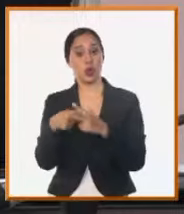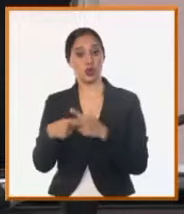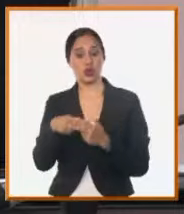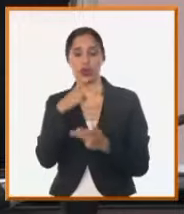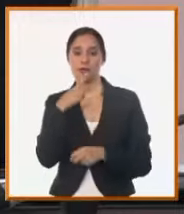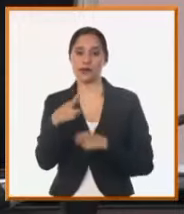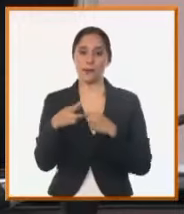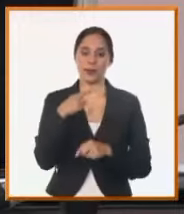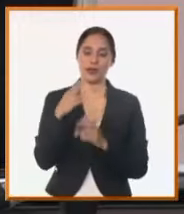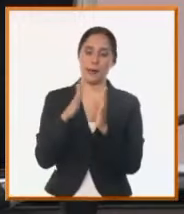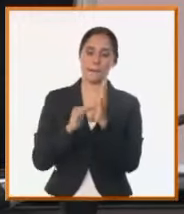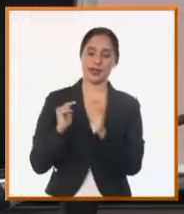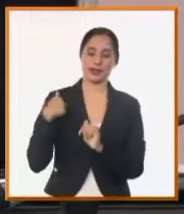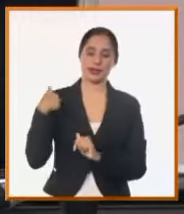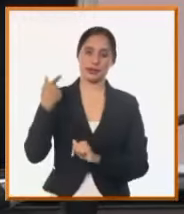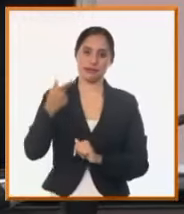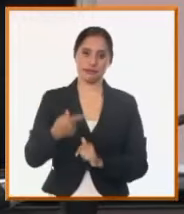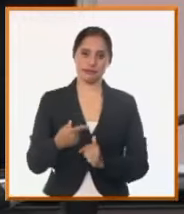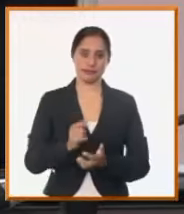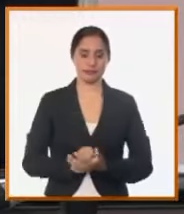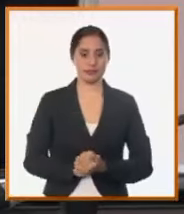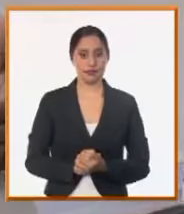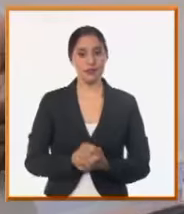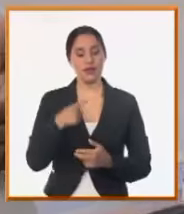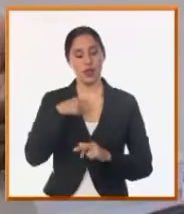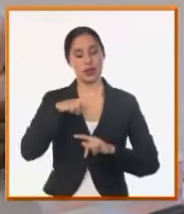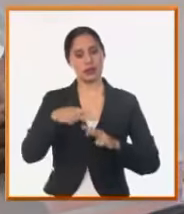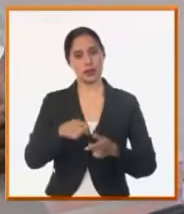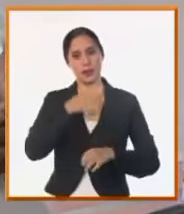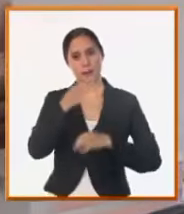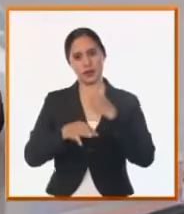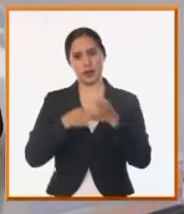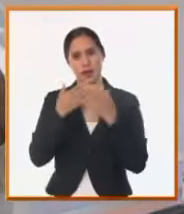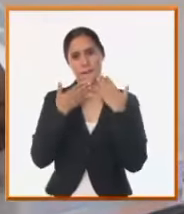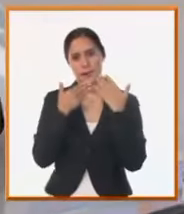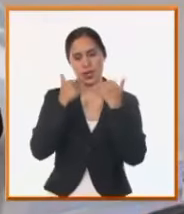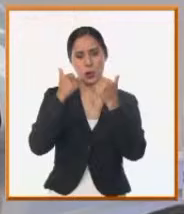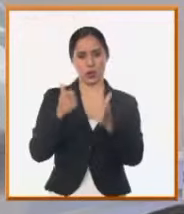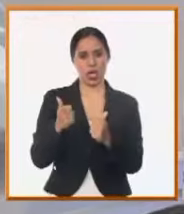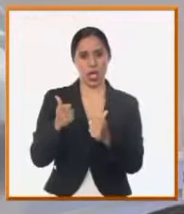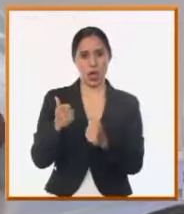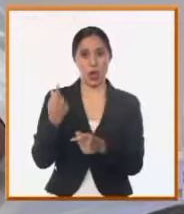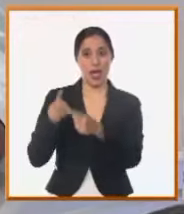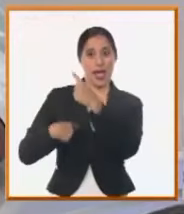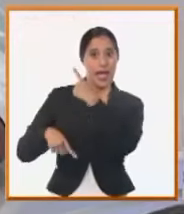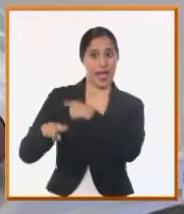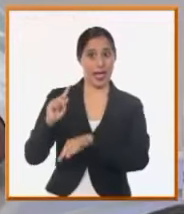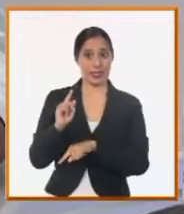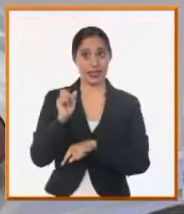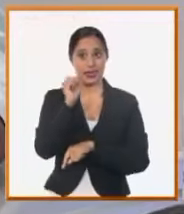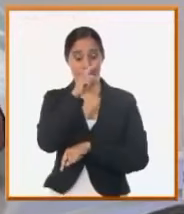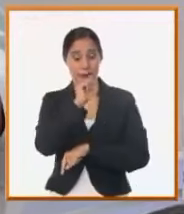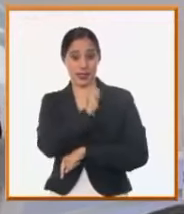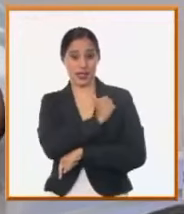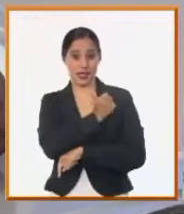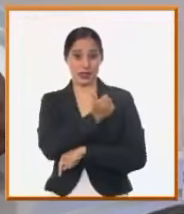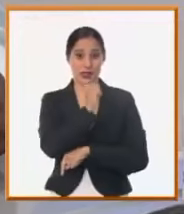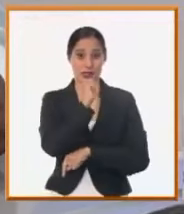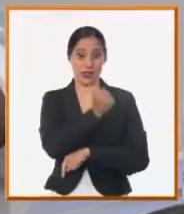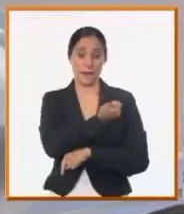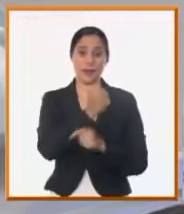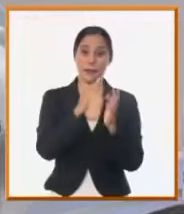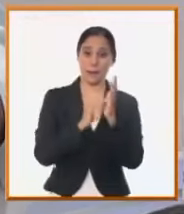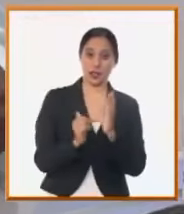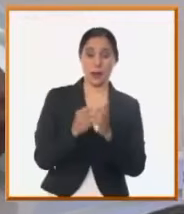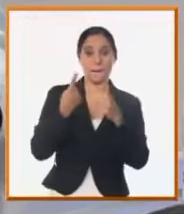últimos meses aunque reitero ha mejorado con respecto al cierre de diciembre del 23 pero todavía son